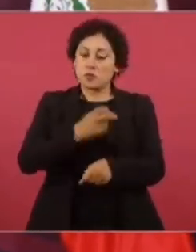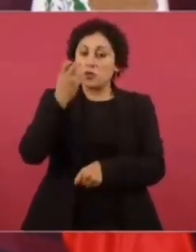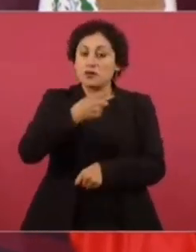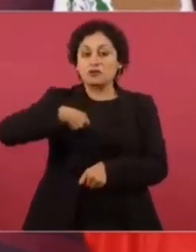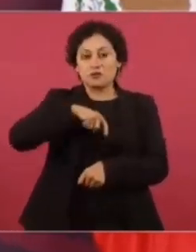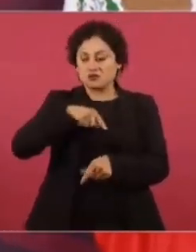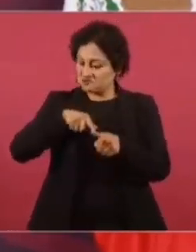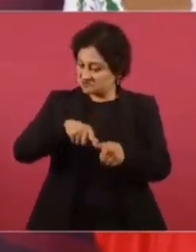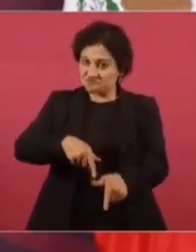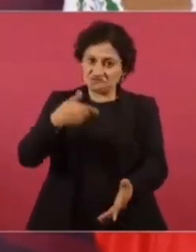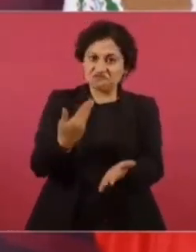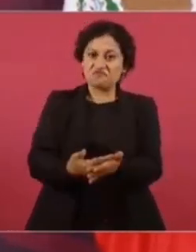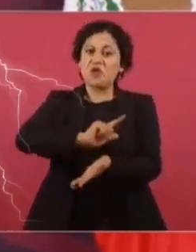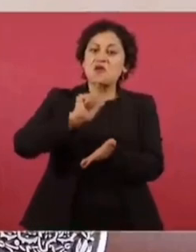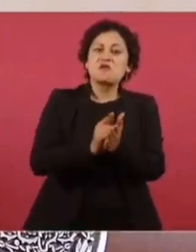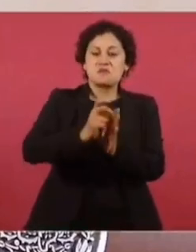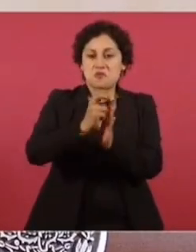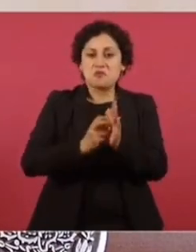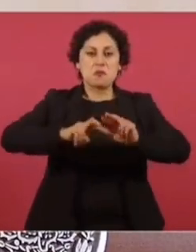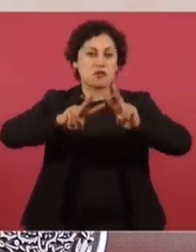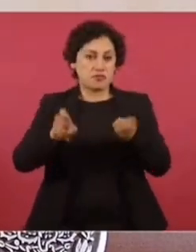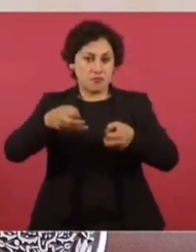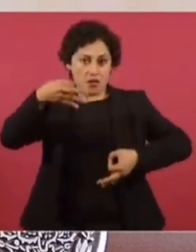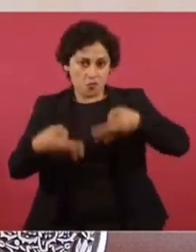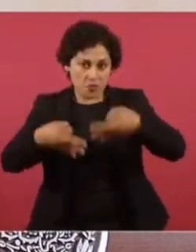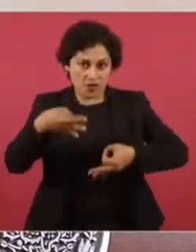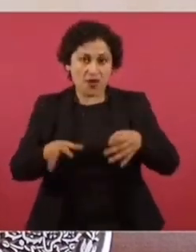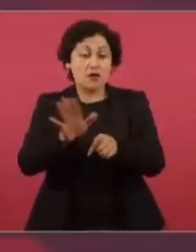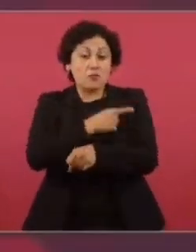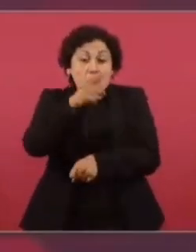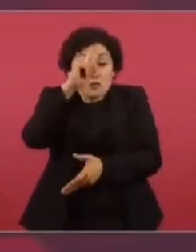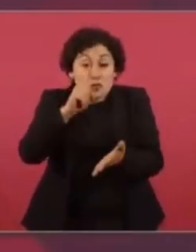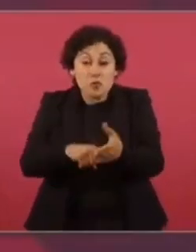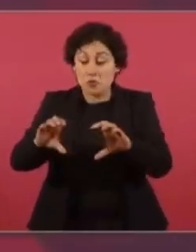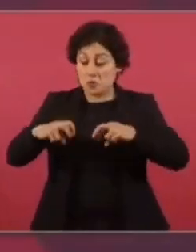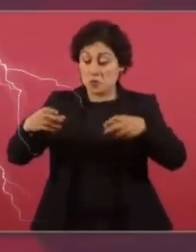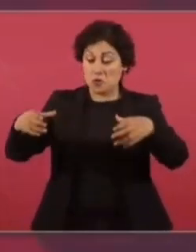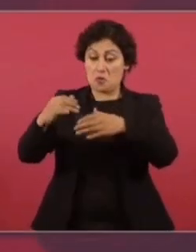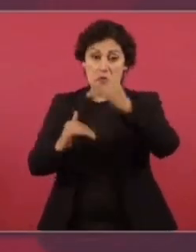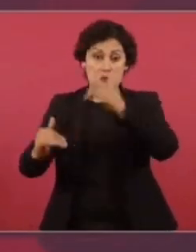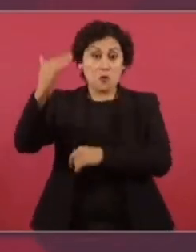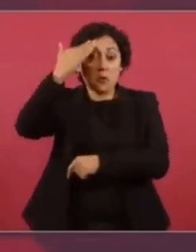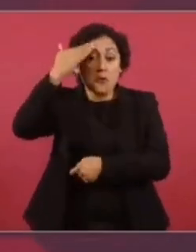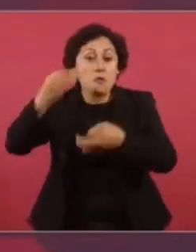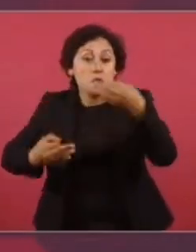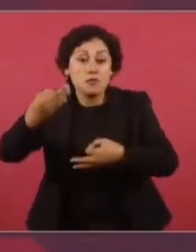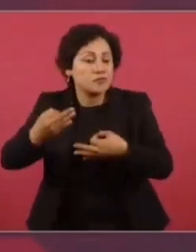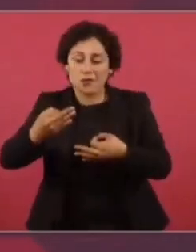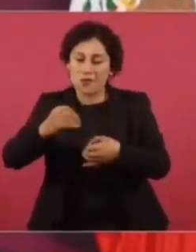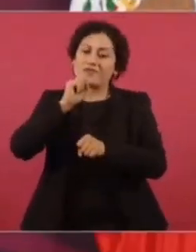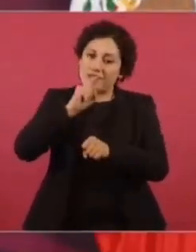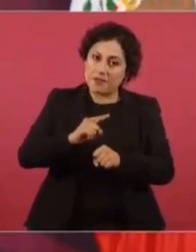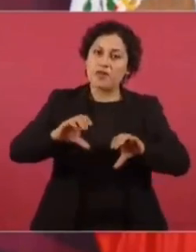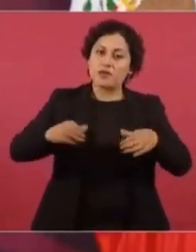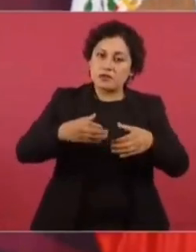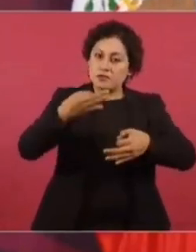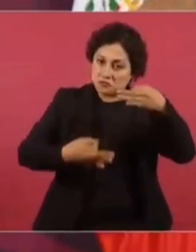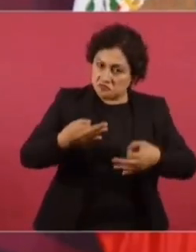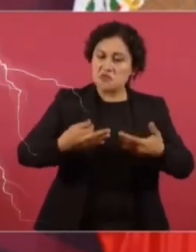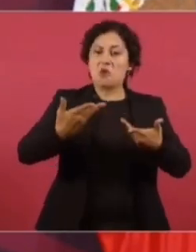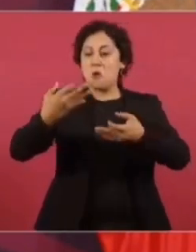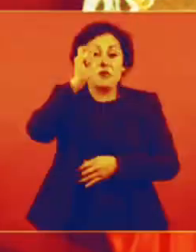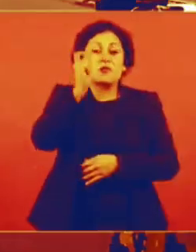reforma al poder judicial porque no solo son los ministros, son magistrados, son jueces. Yo diría, es la